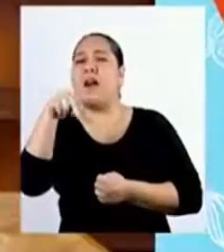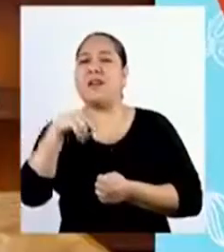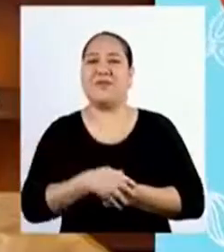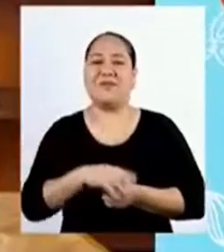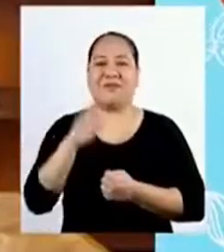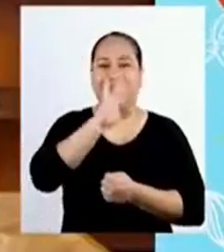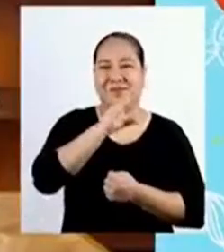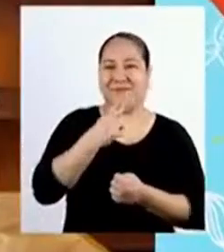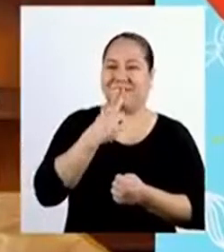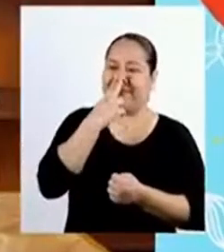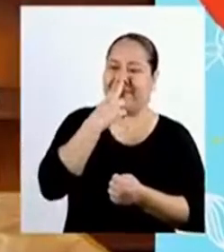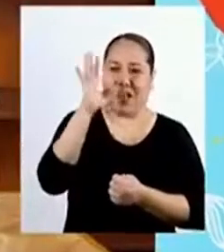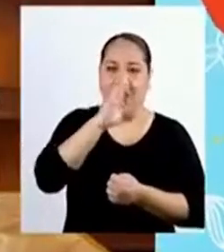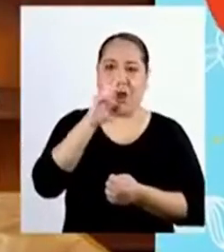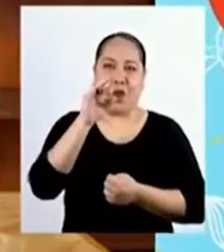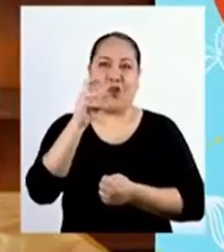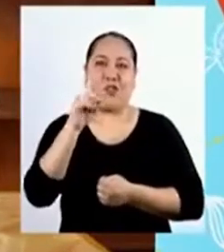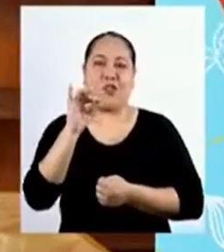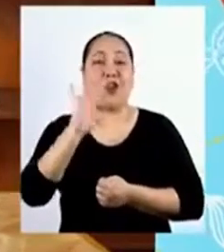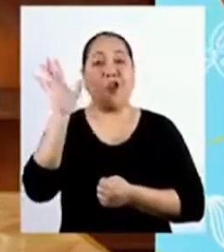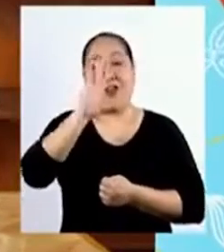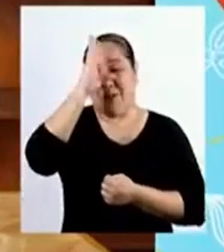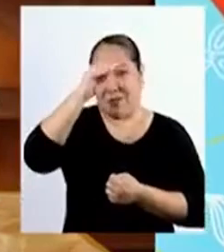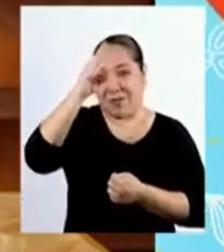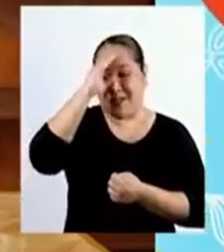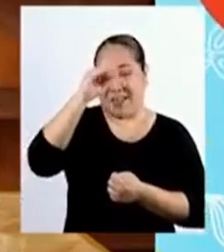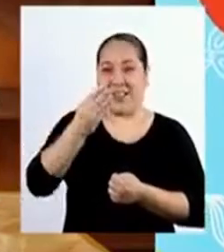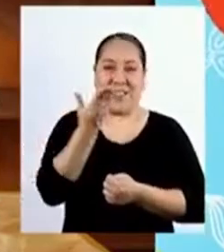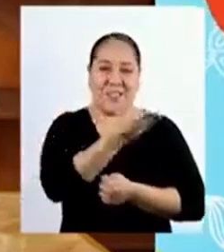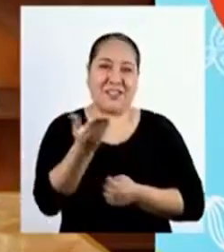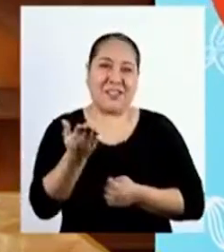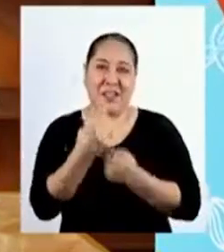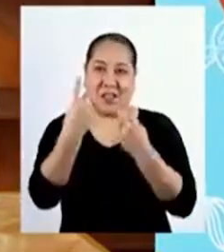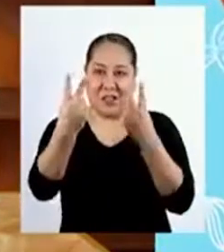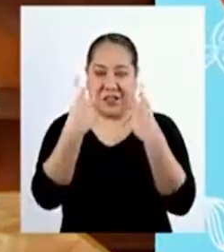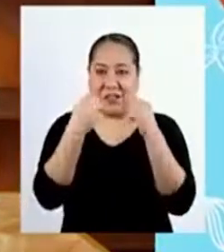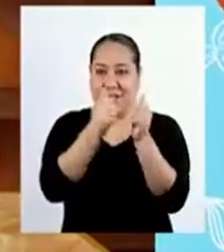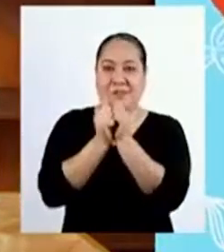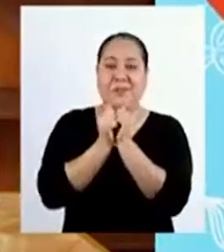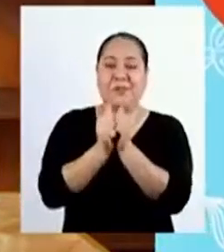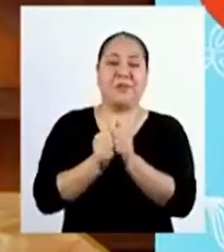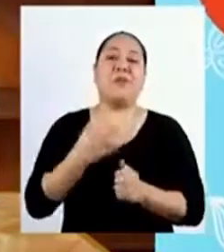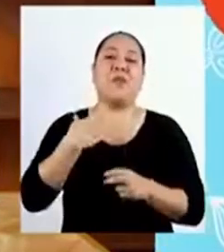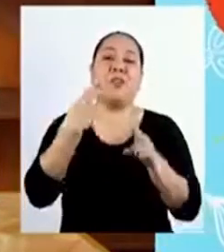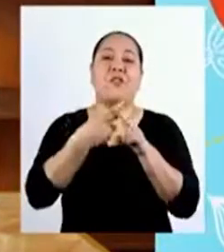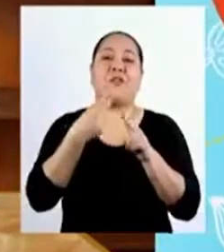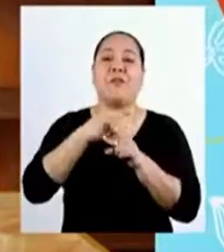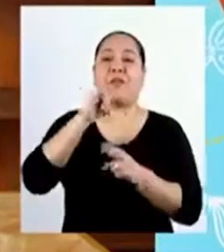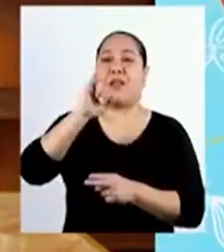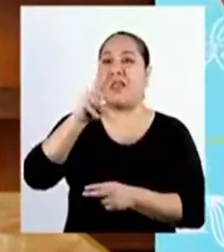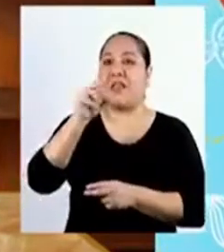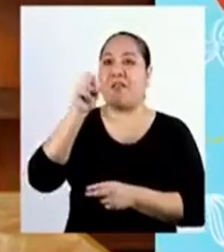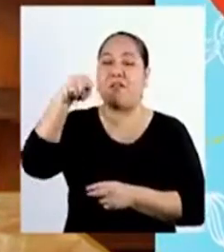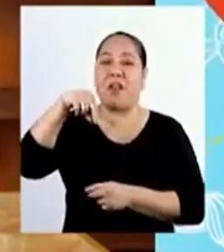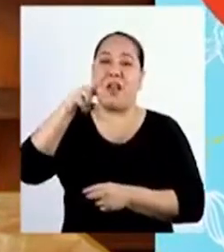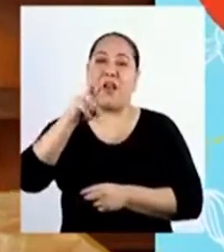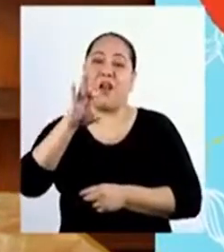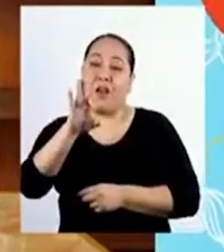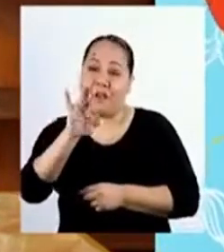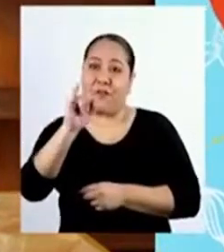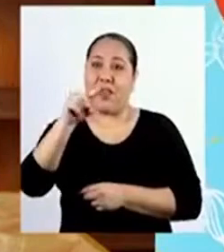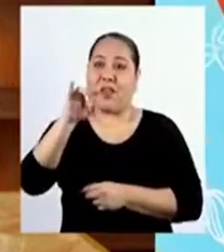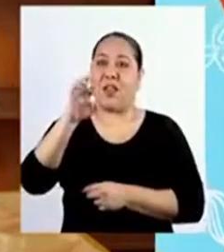Hola, tocino. Hola, Rodrigo. Hola, chicas y chicos que nos acompañan. Mi nombre es Iván Figueroa,